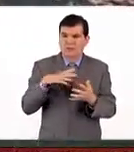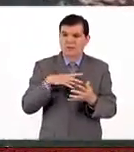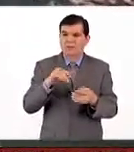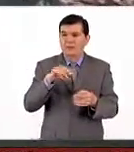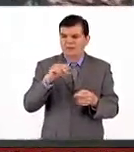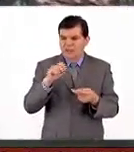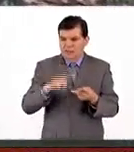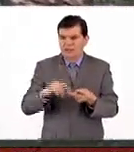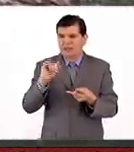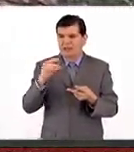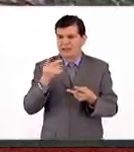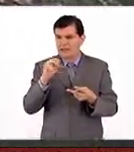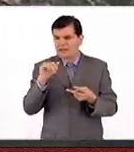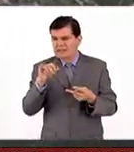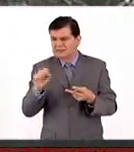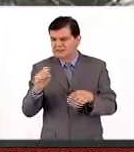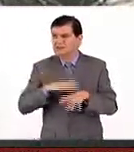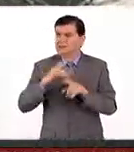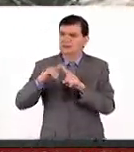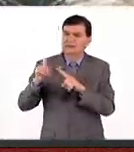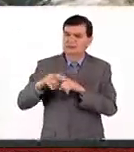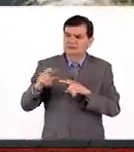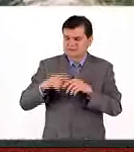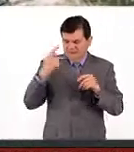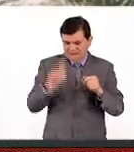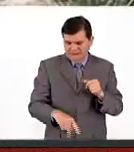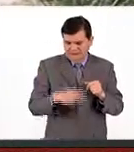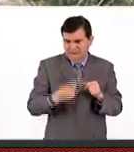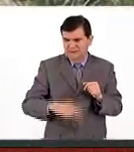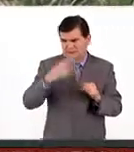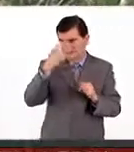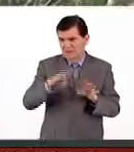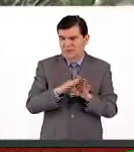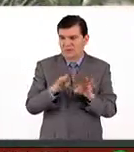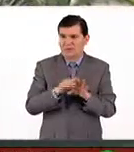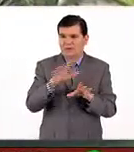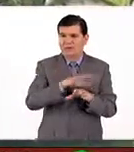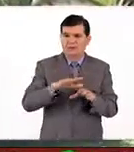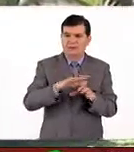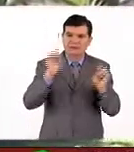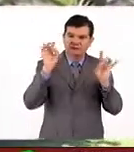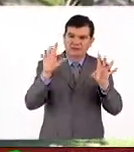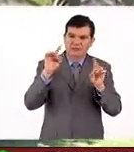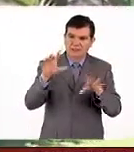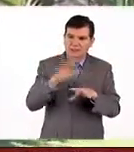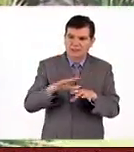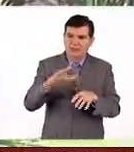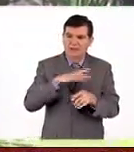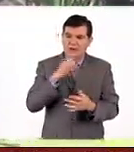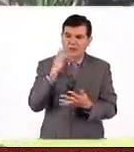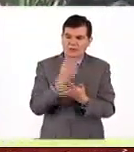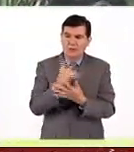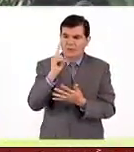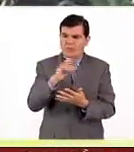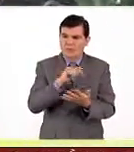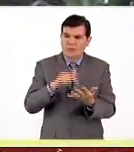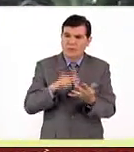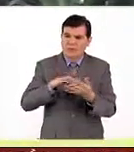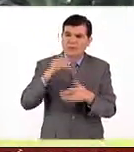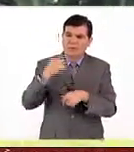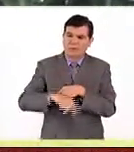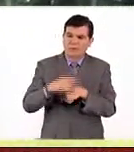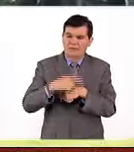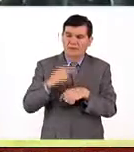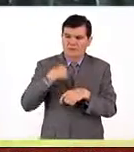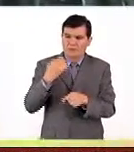mamilaria sanangelesis, que son especies endémicas solamente de un lugar como el pedregal de San Ángel, que se encuentra en alguna categoría de riesgo